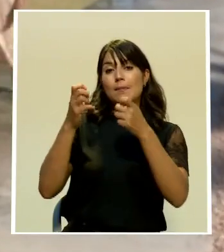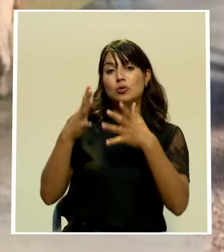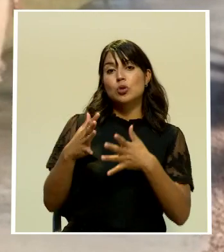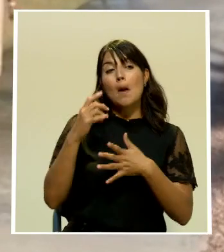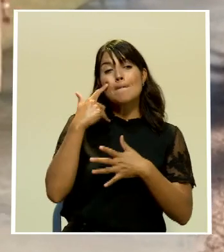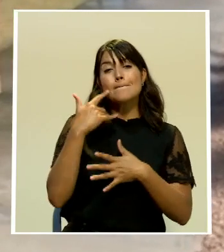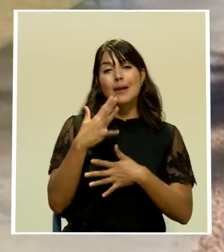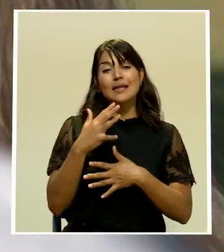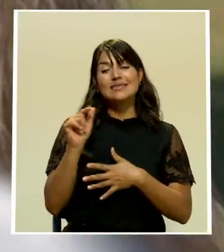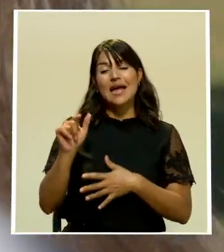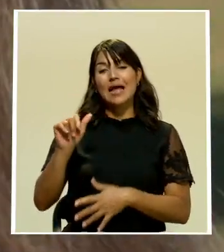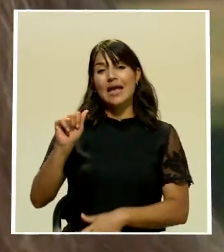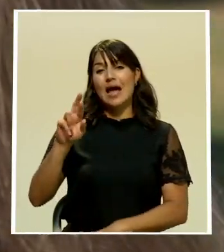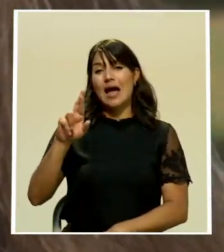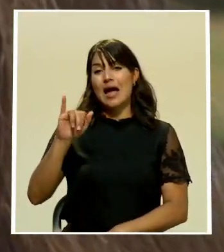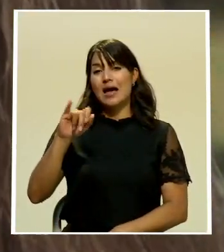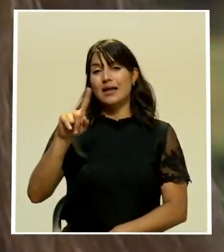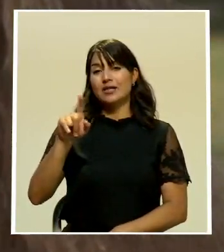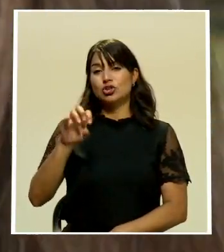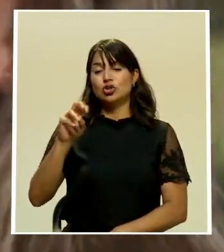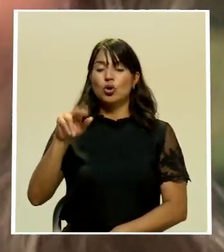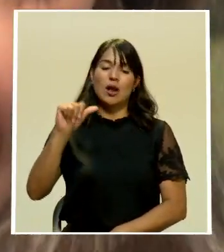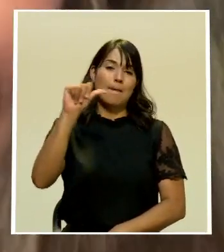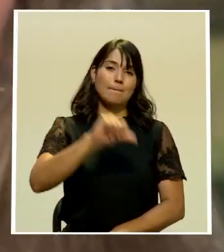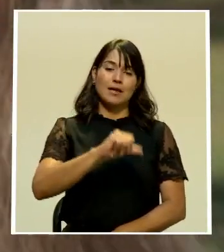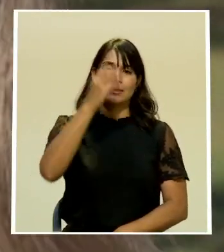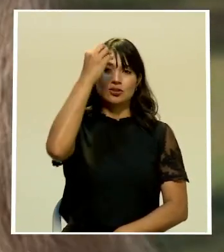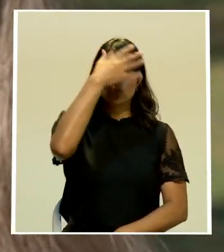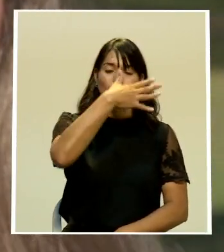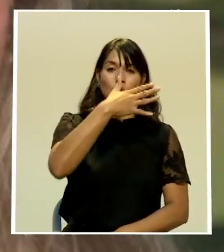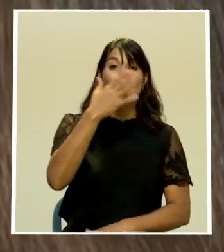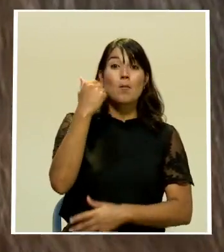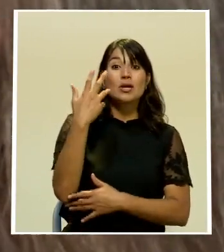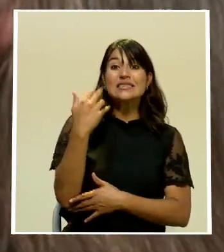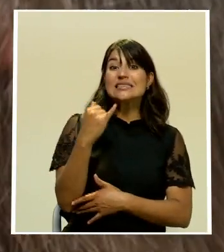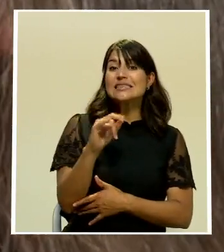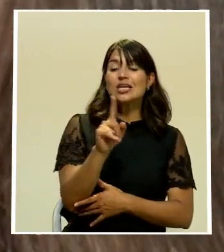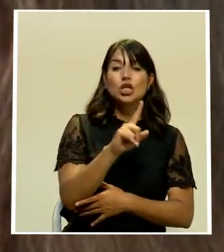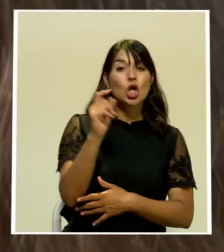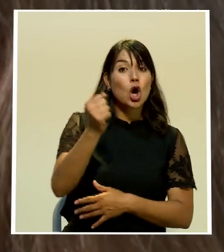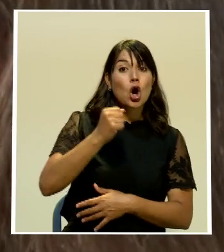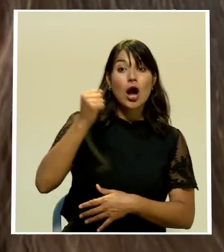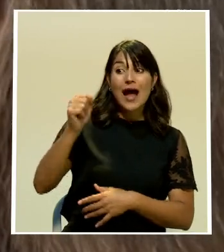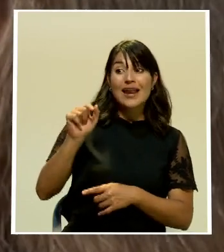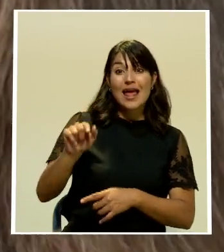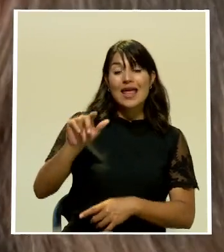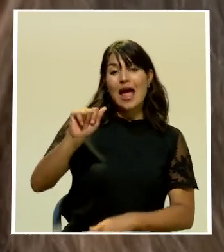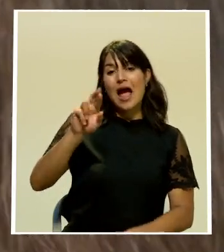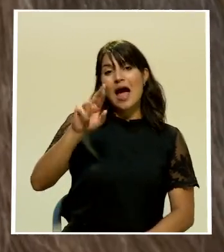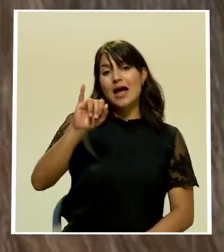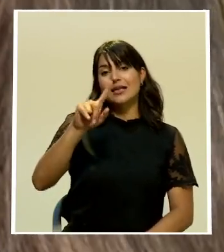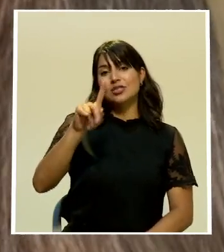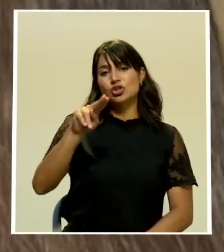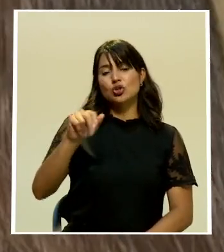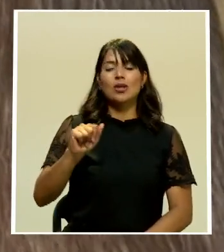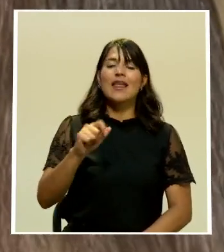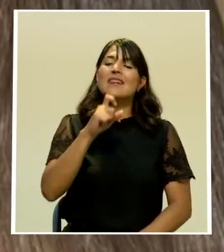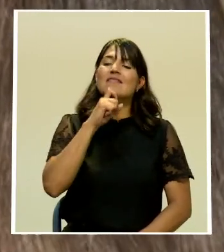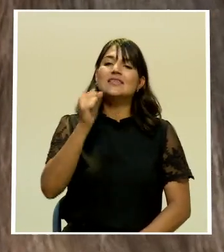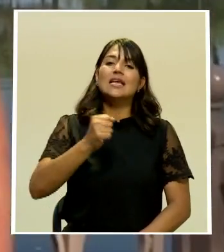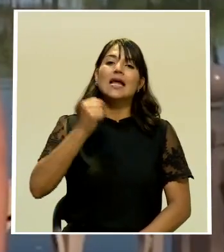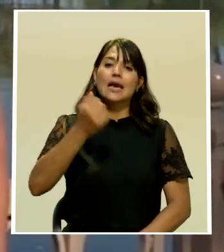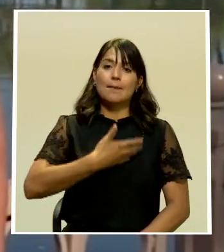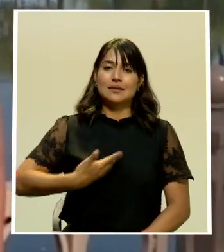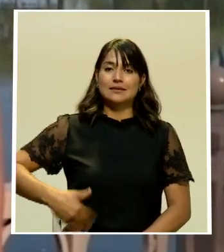más para perder en el estado ya que si no gana Arizona le será mucho más difícil llegar a los 270 votos para ganar la presidencia